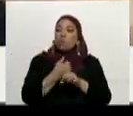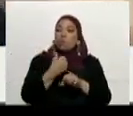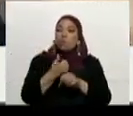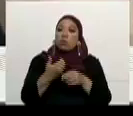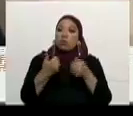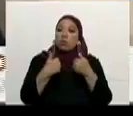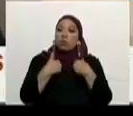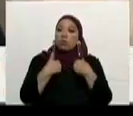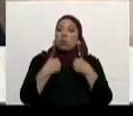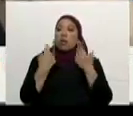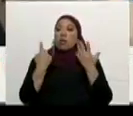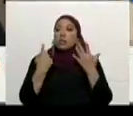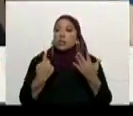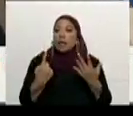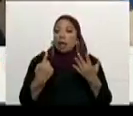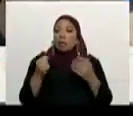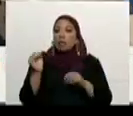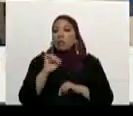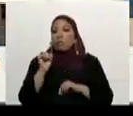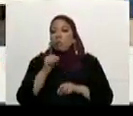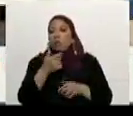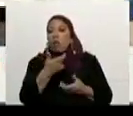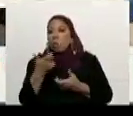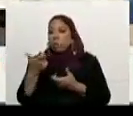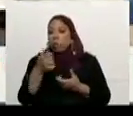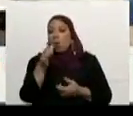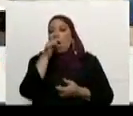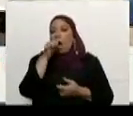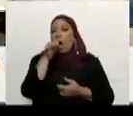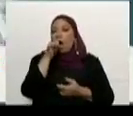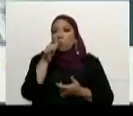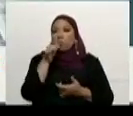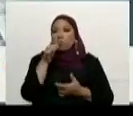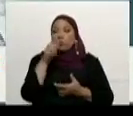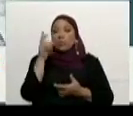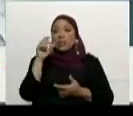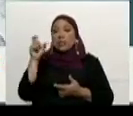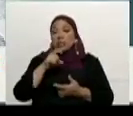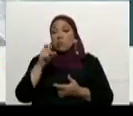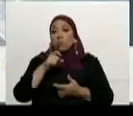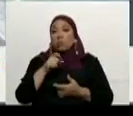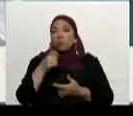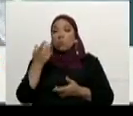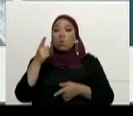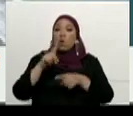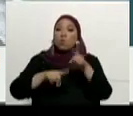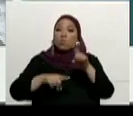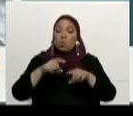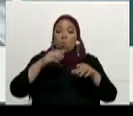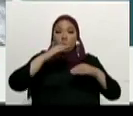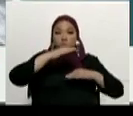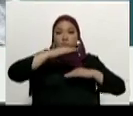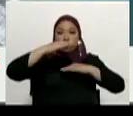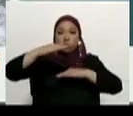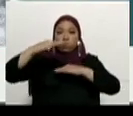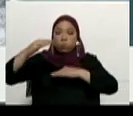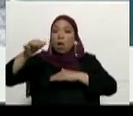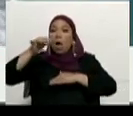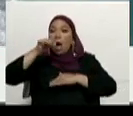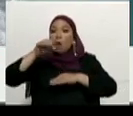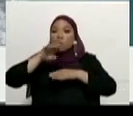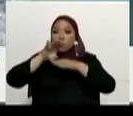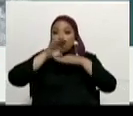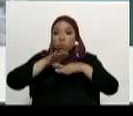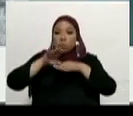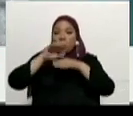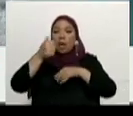entrega de seis supercisternas para el abastecimiento de agua potable, la adquisición de tanques, recuperación de 14